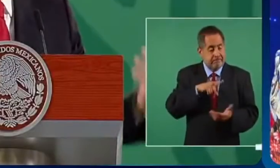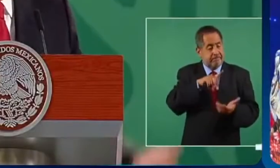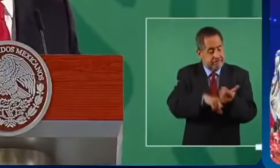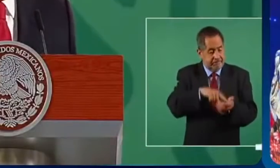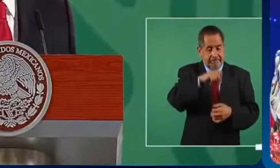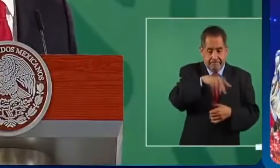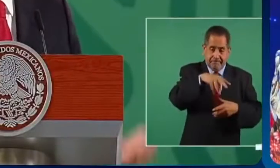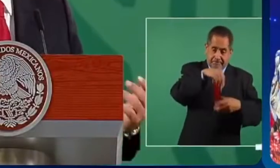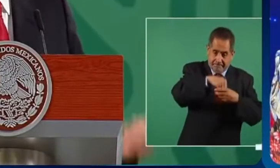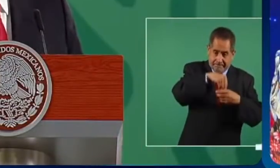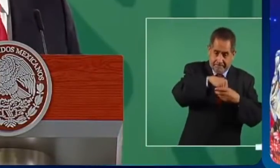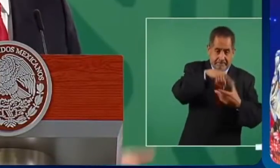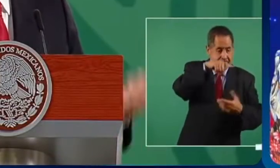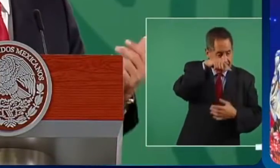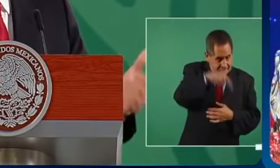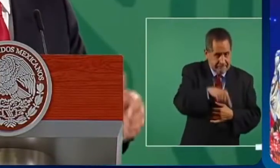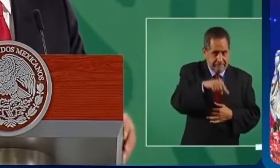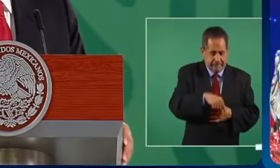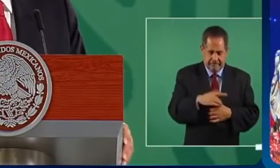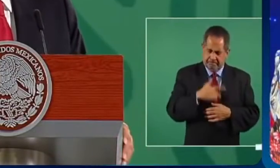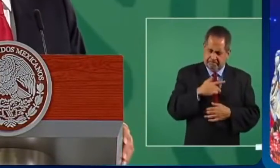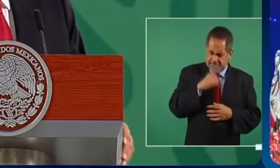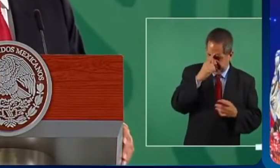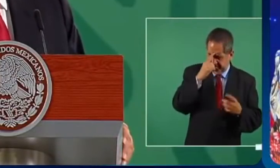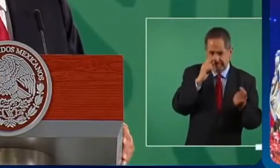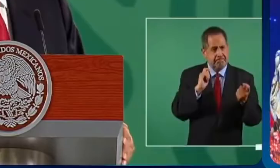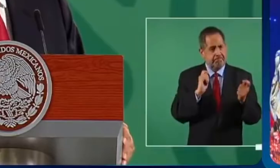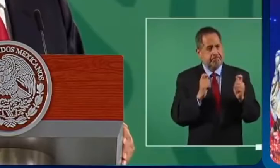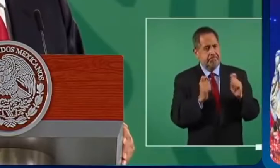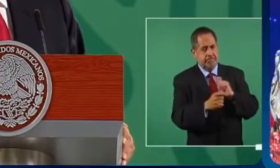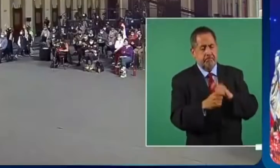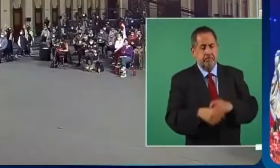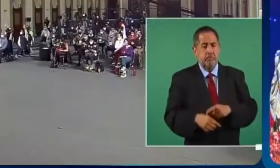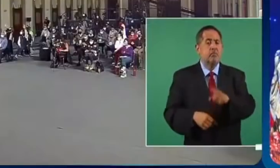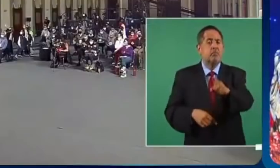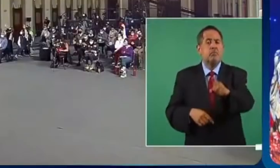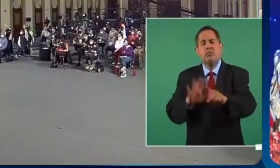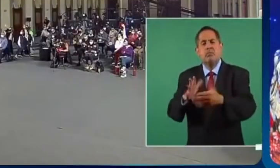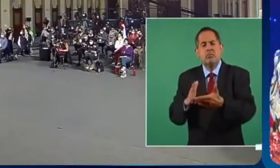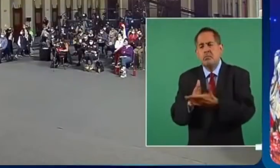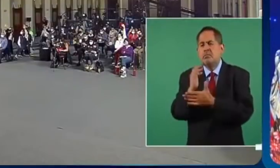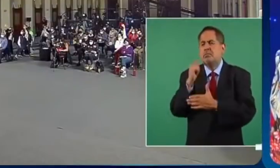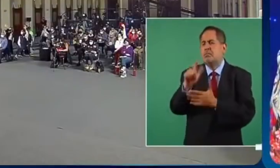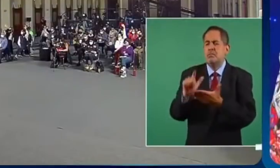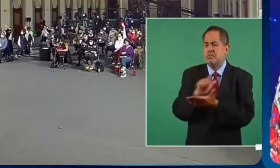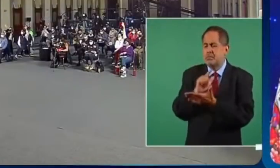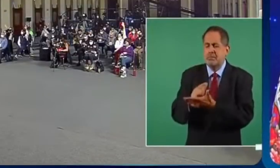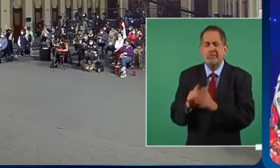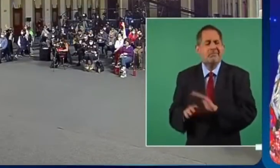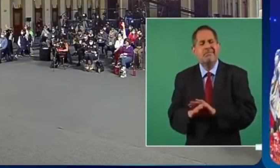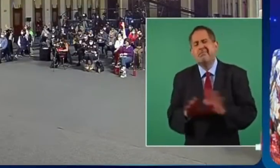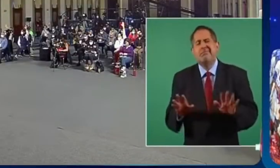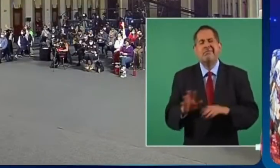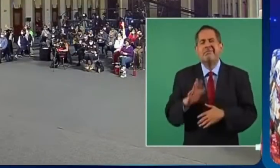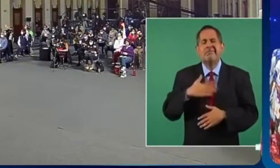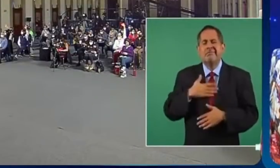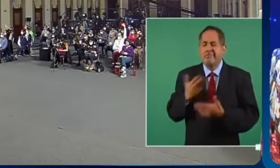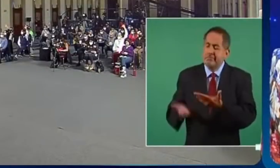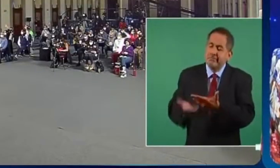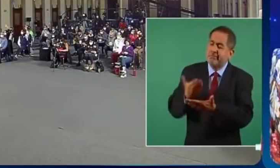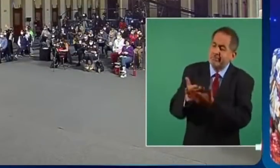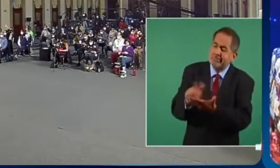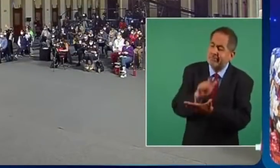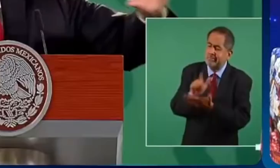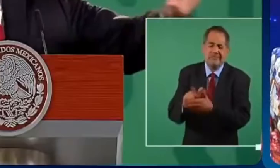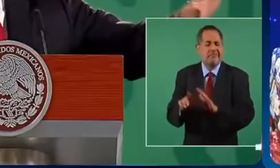interior del poder usted ya no intentaría una reforma no, no, no porque yo